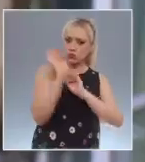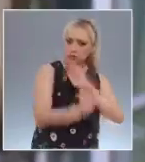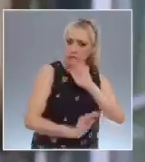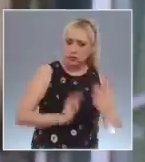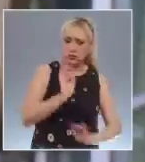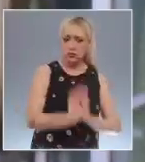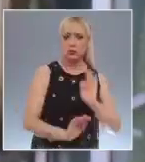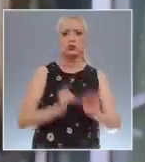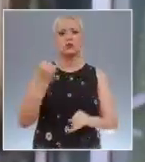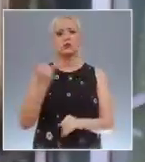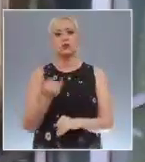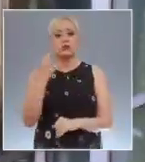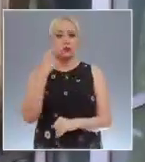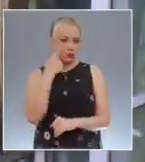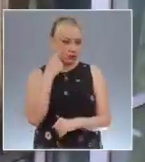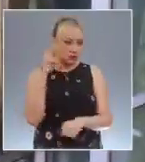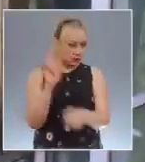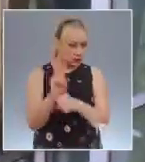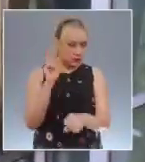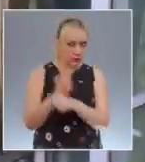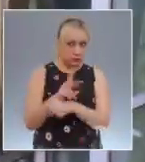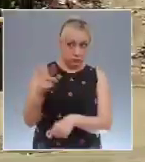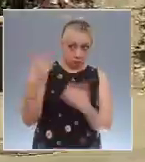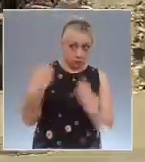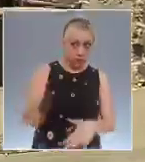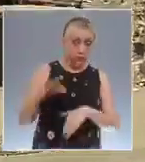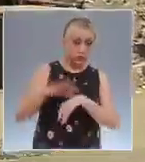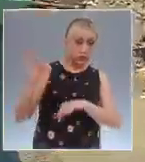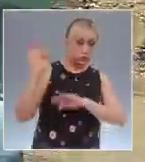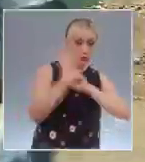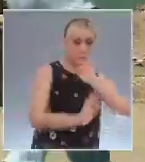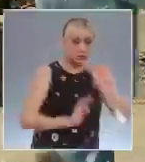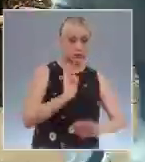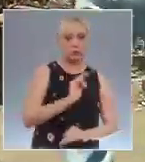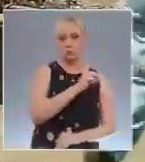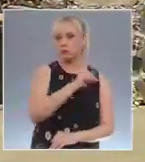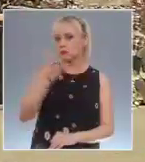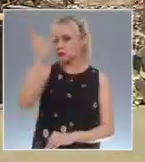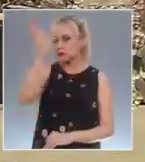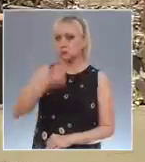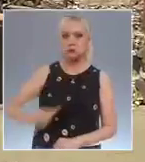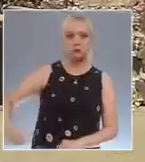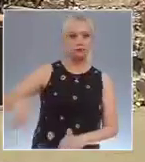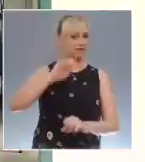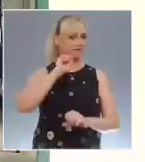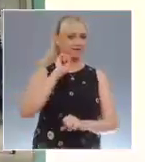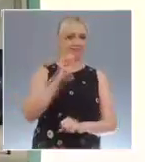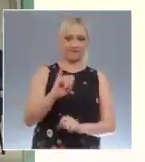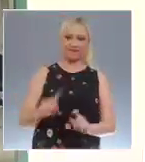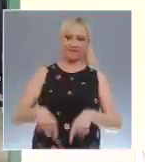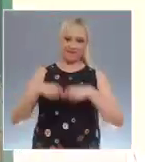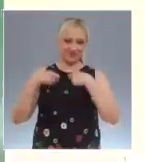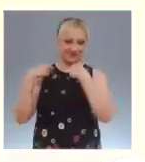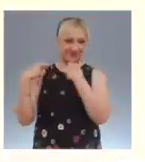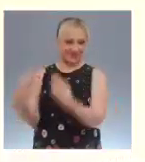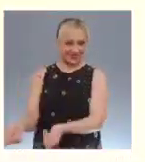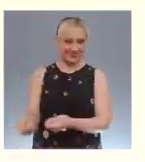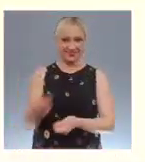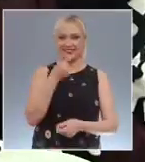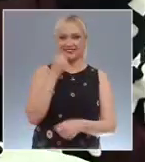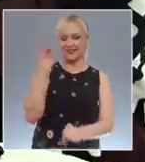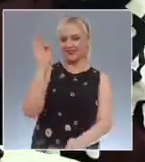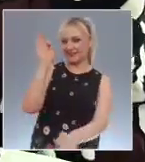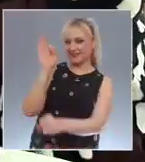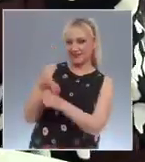deberá atender a la infante. Por unanimidad, concedieron la suspensión de plano y definitiva a la niña de